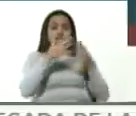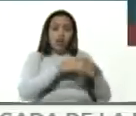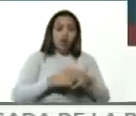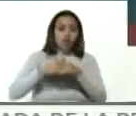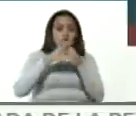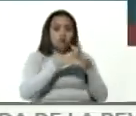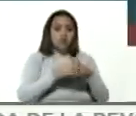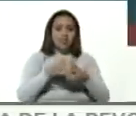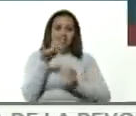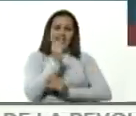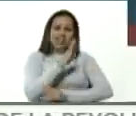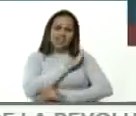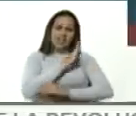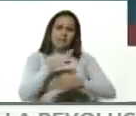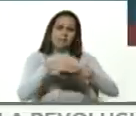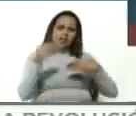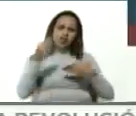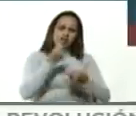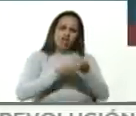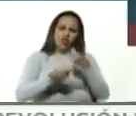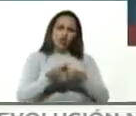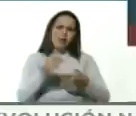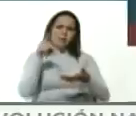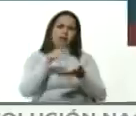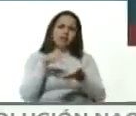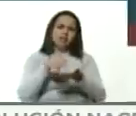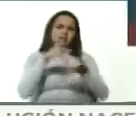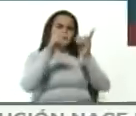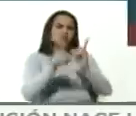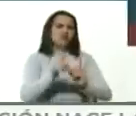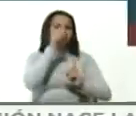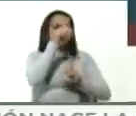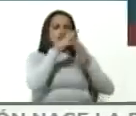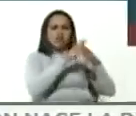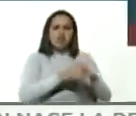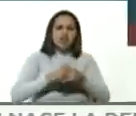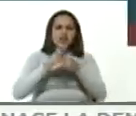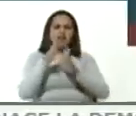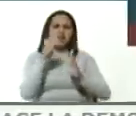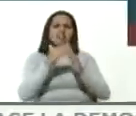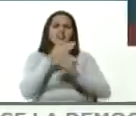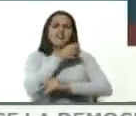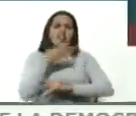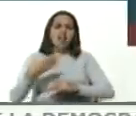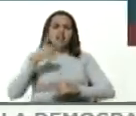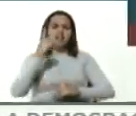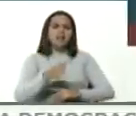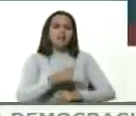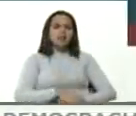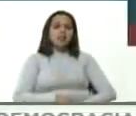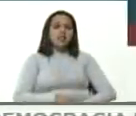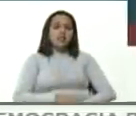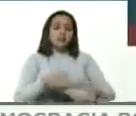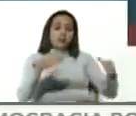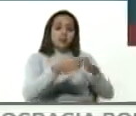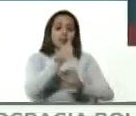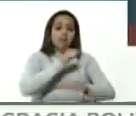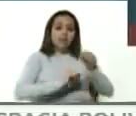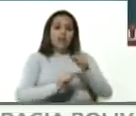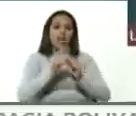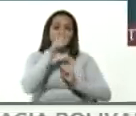inciden para que se tomen decisiones en la Casa Blanca, en el Departamento de Estado, en el Departamento del Tesoro, en el Departamento de Defensa, es en Washington.